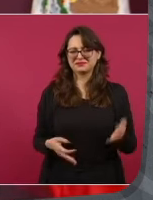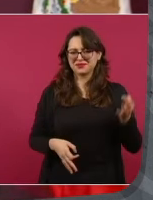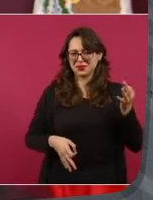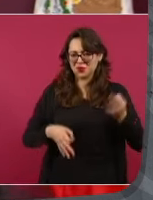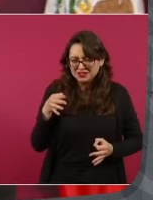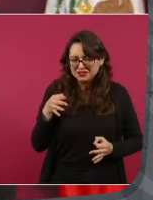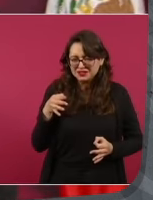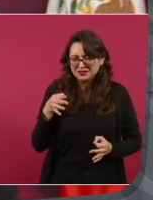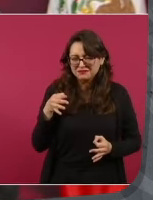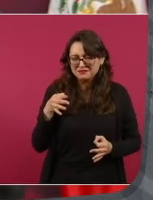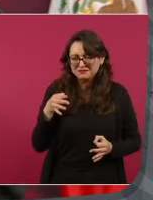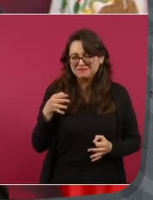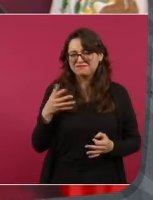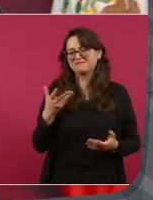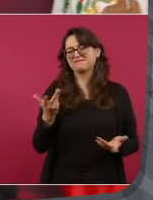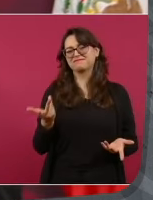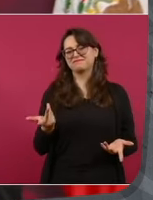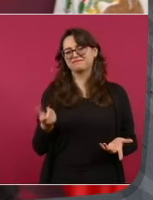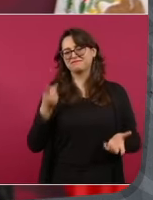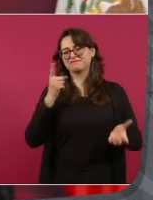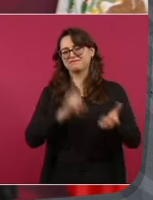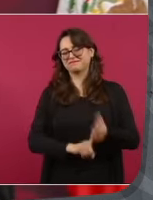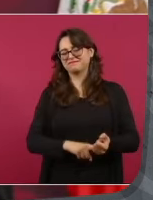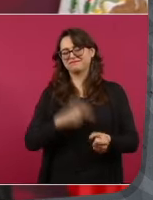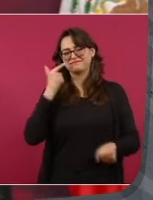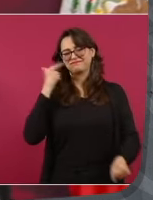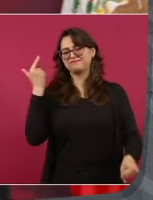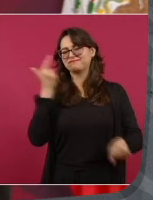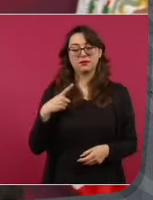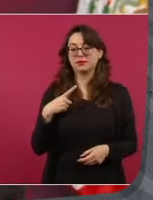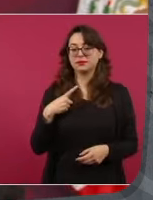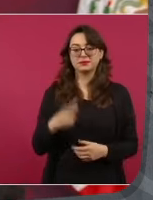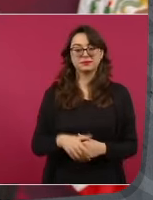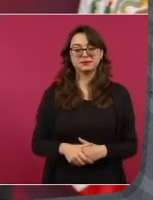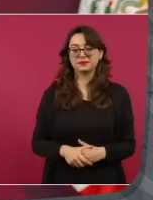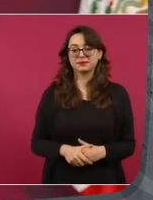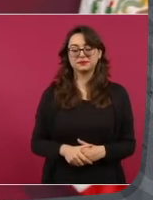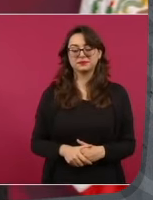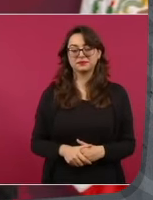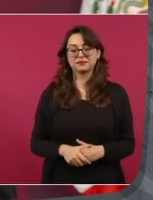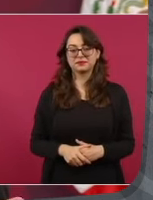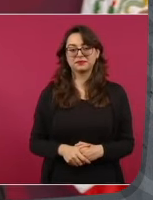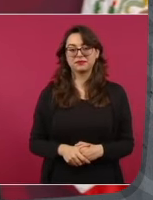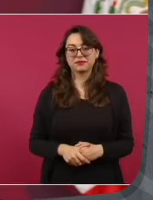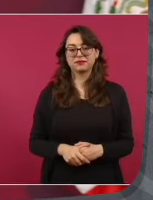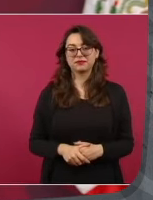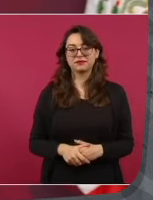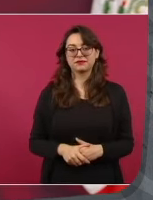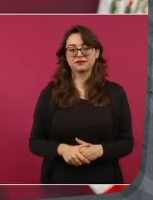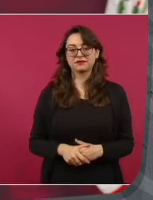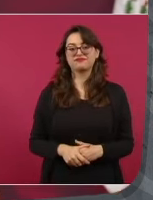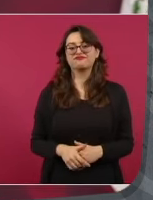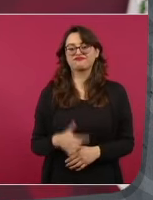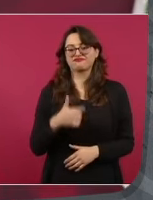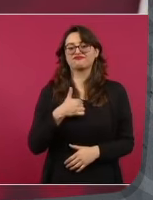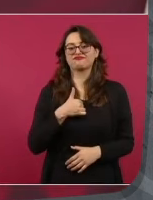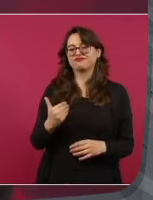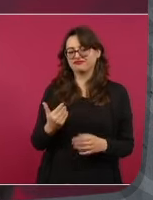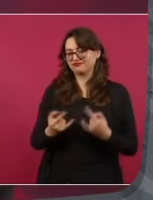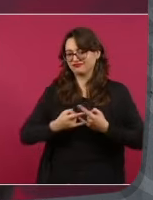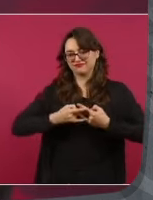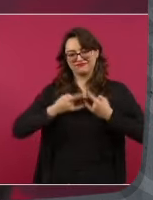con propósitos políticos. Yo padecí